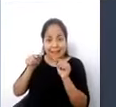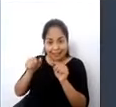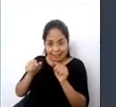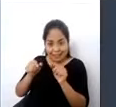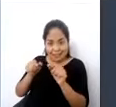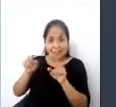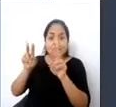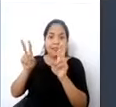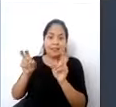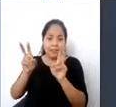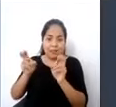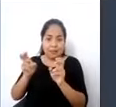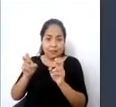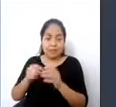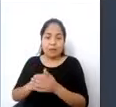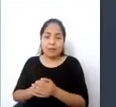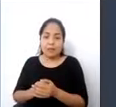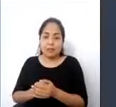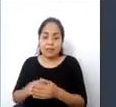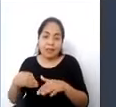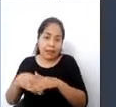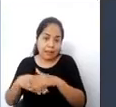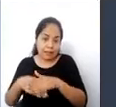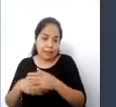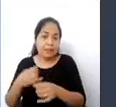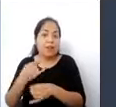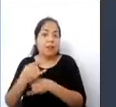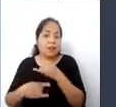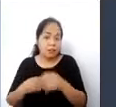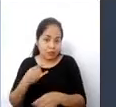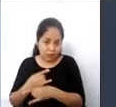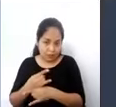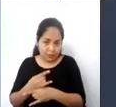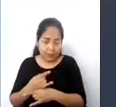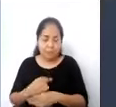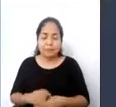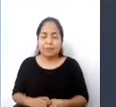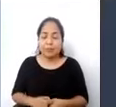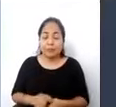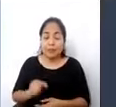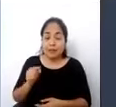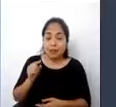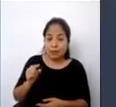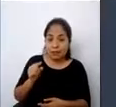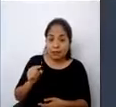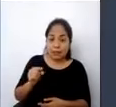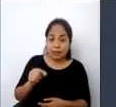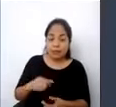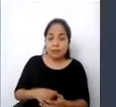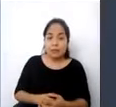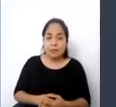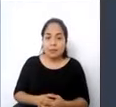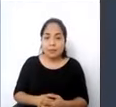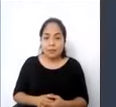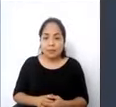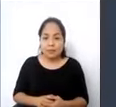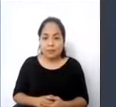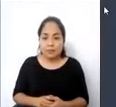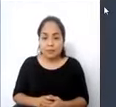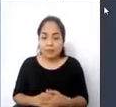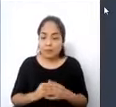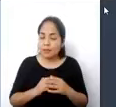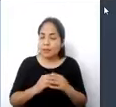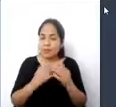Y en razón de esta definición, los ámbitos básicos de la accesibilidad,